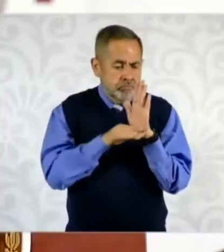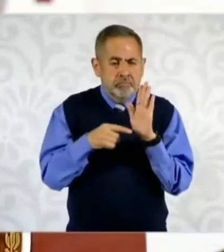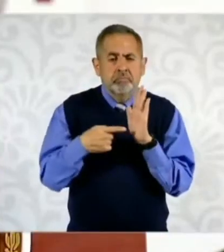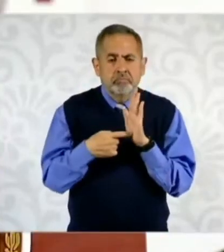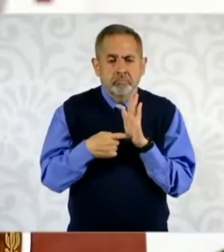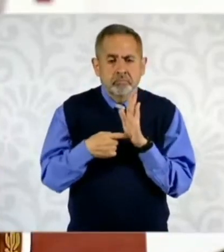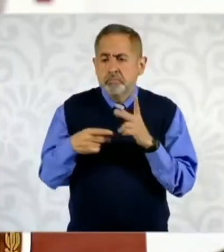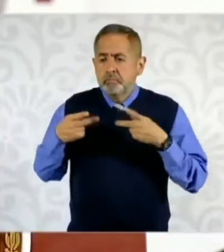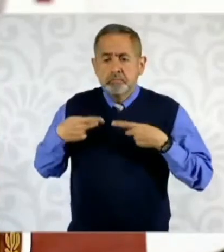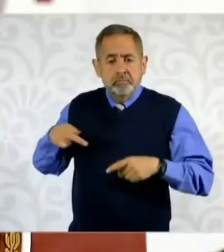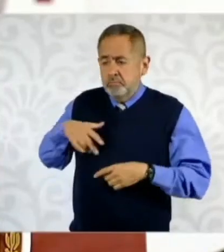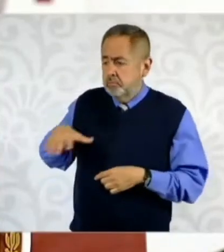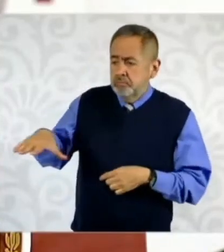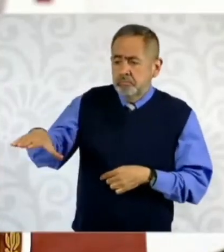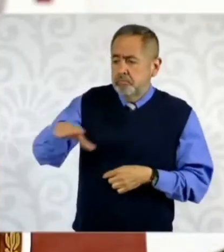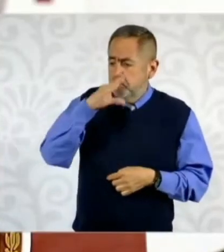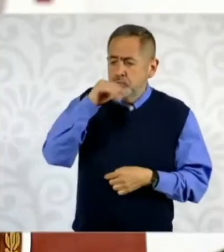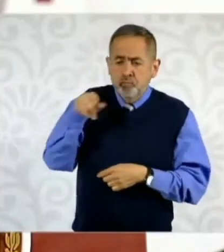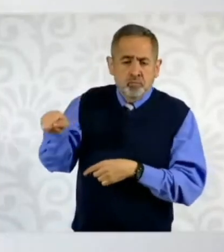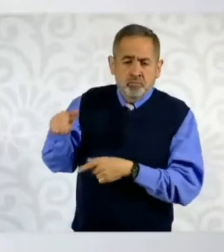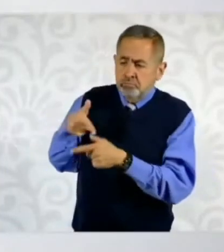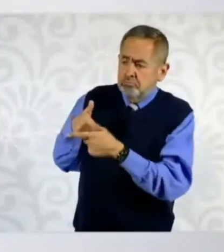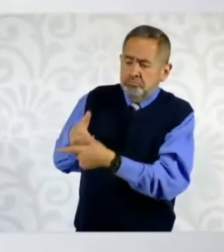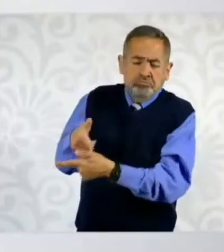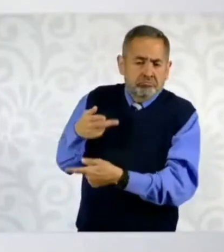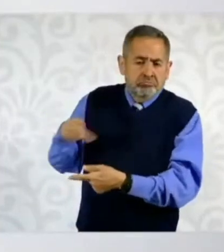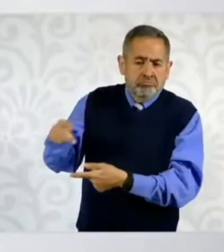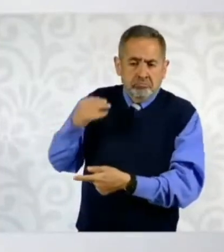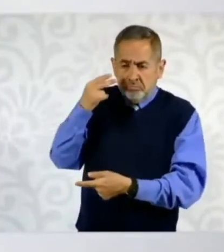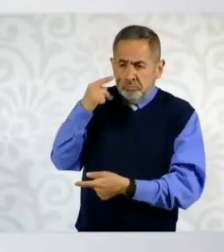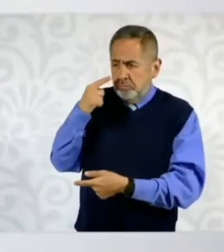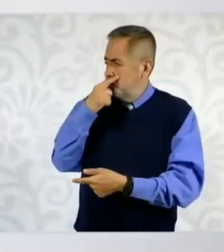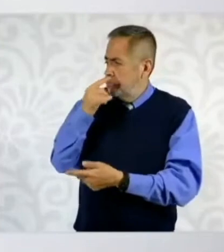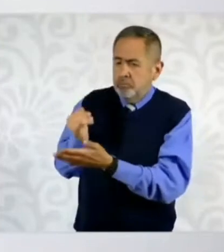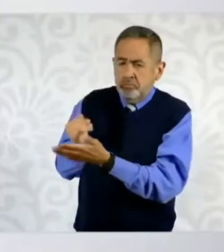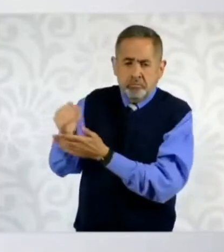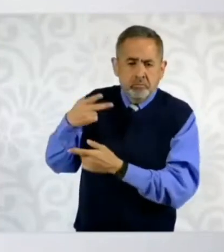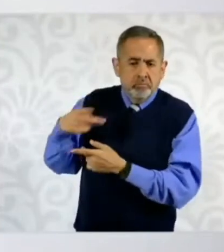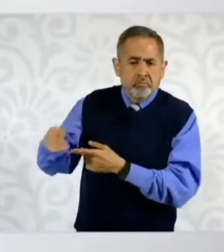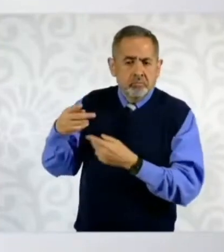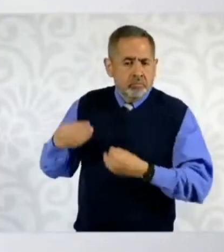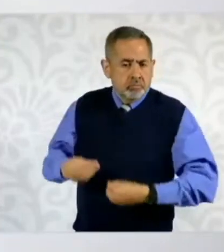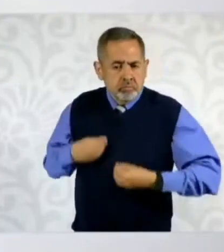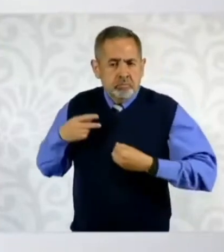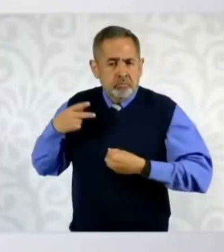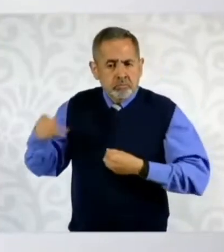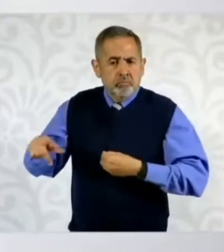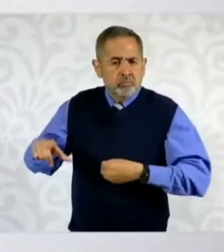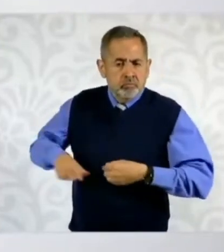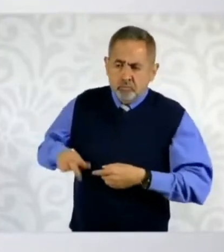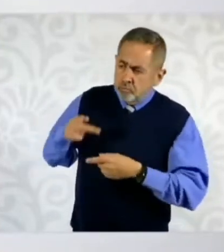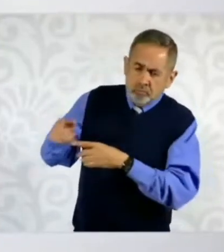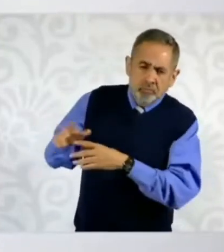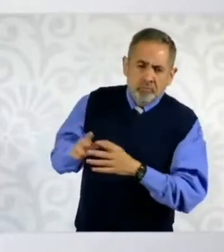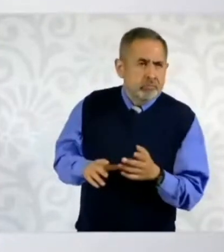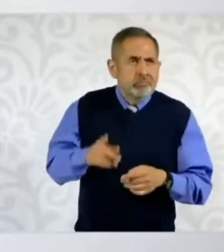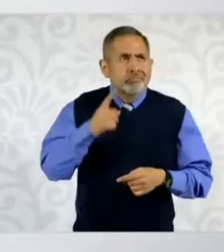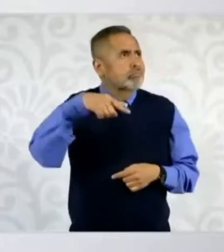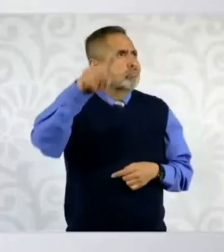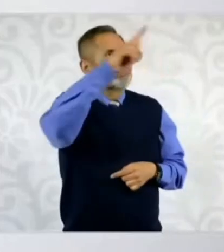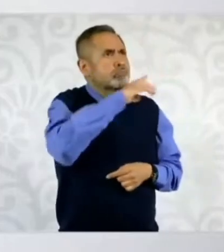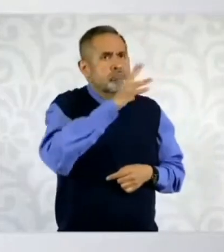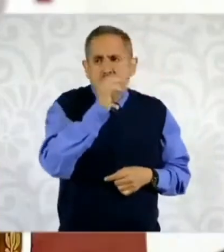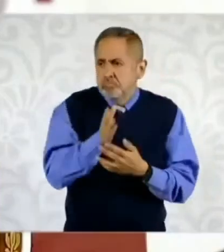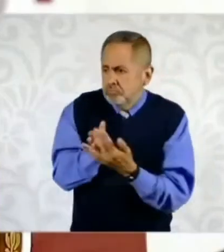Es el pueblo cubano quien debe decidir cómo organizarse y cómo definir su forma de gobierno. No tiene por qué